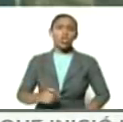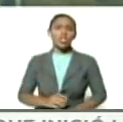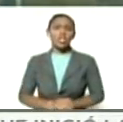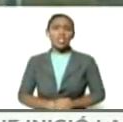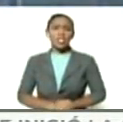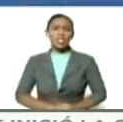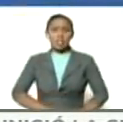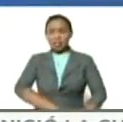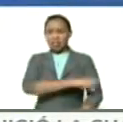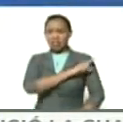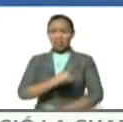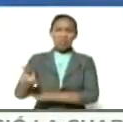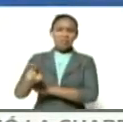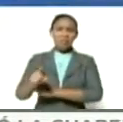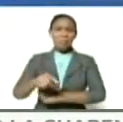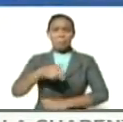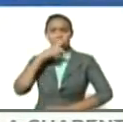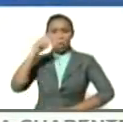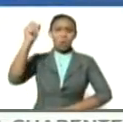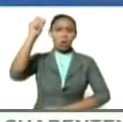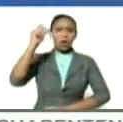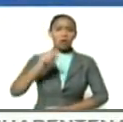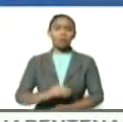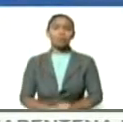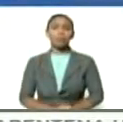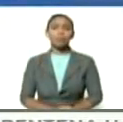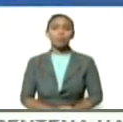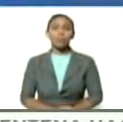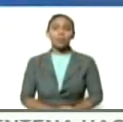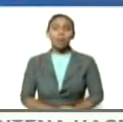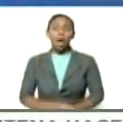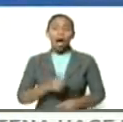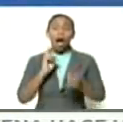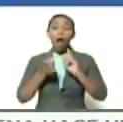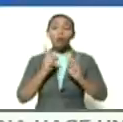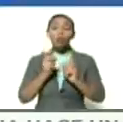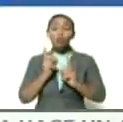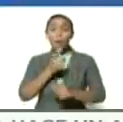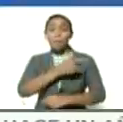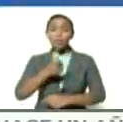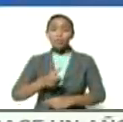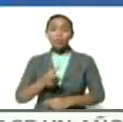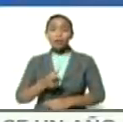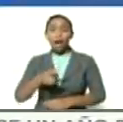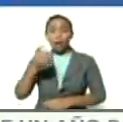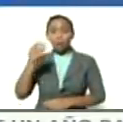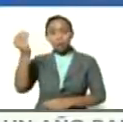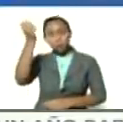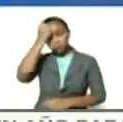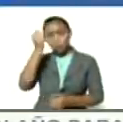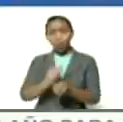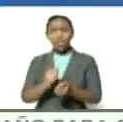régimen de Maduro hay gente ridícula por ahí que repite